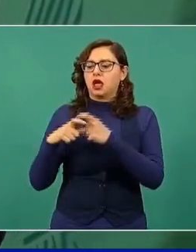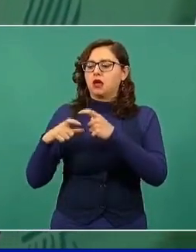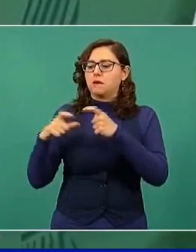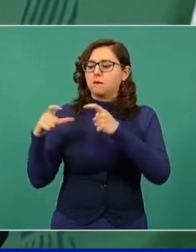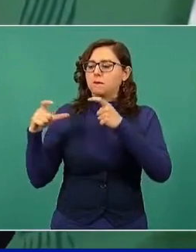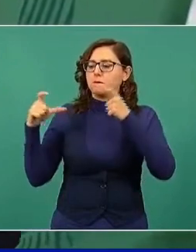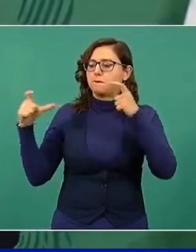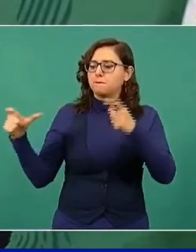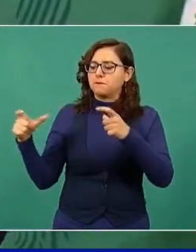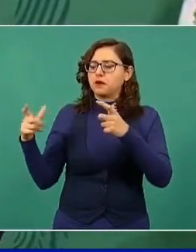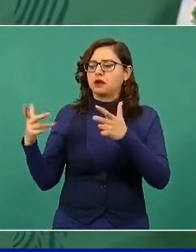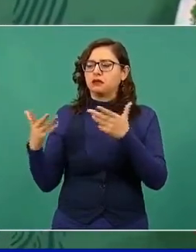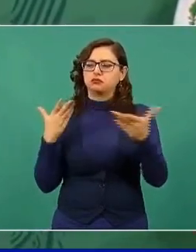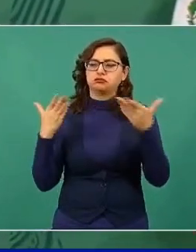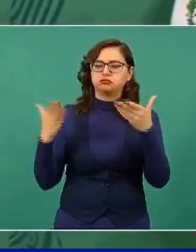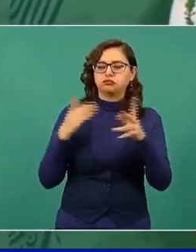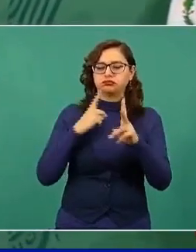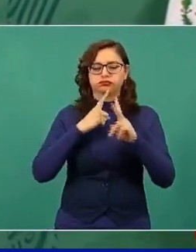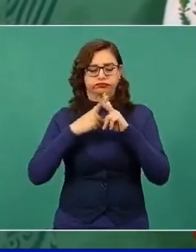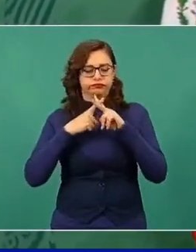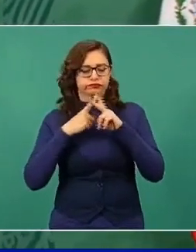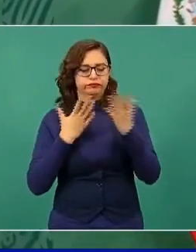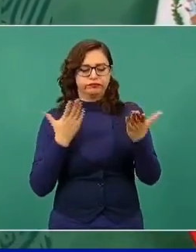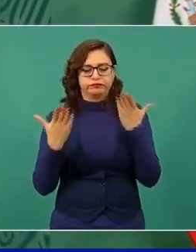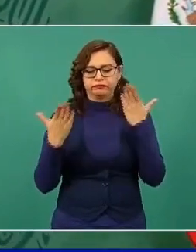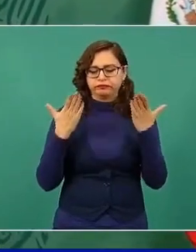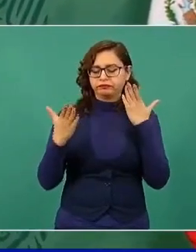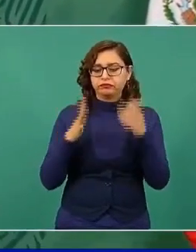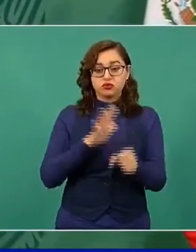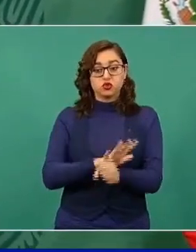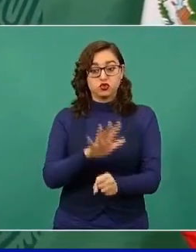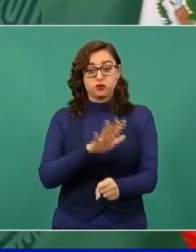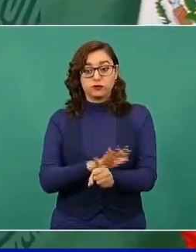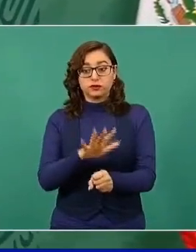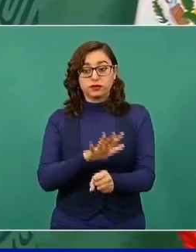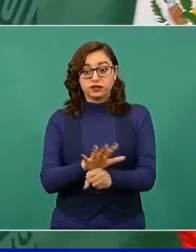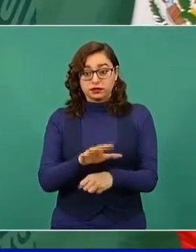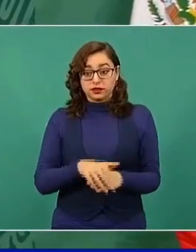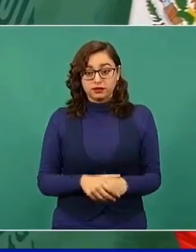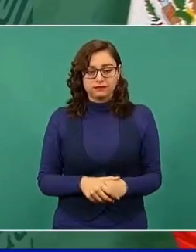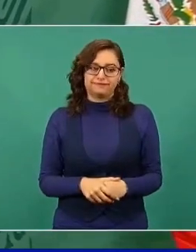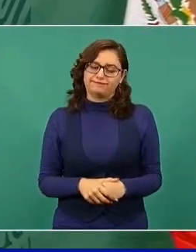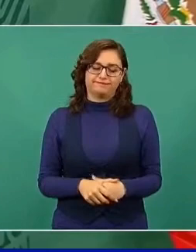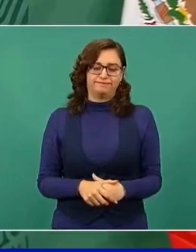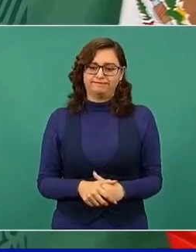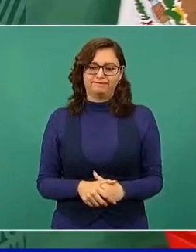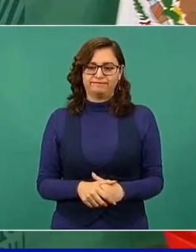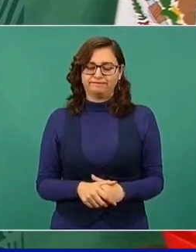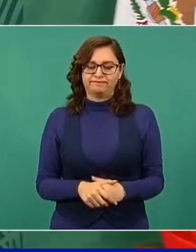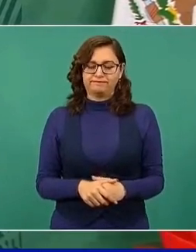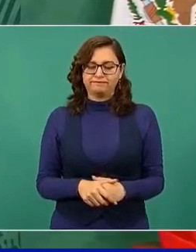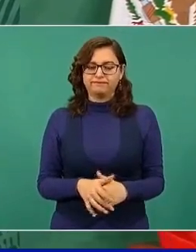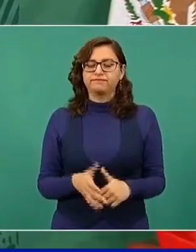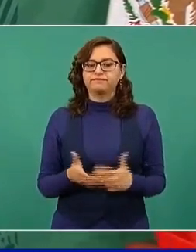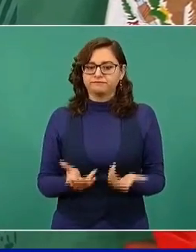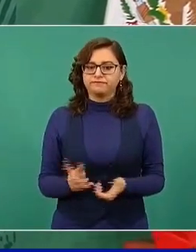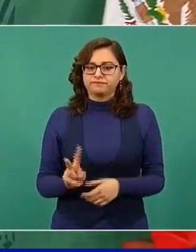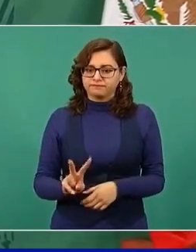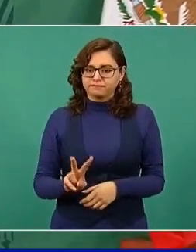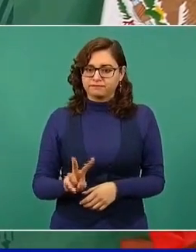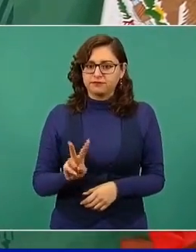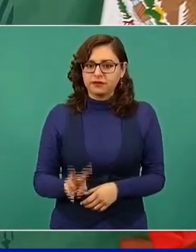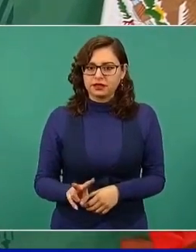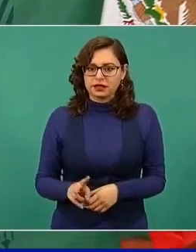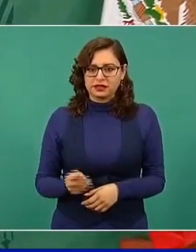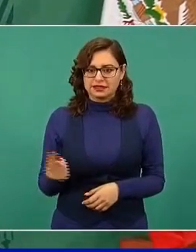en efecto, si no se fortalece